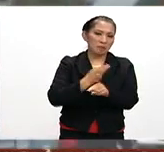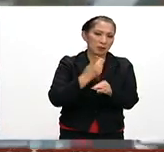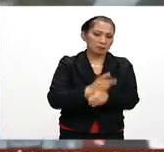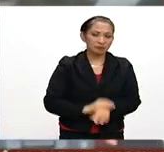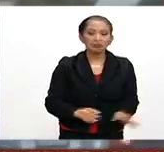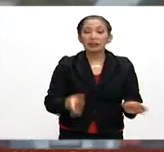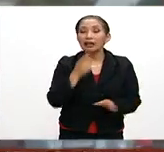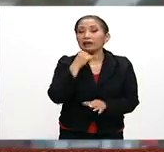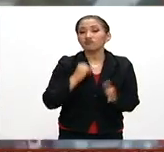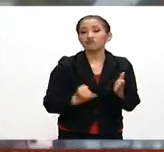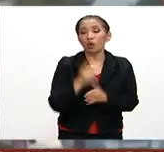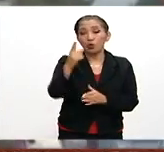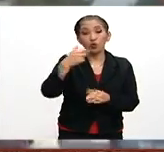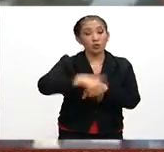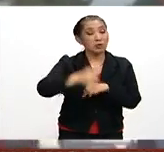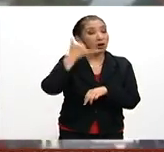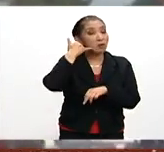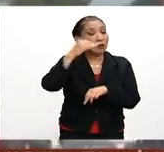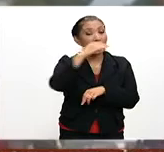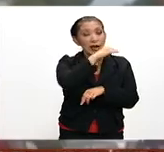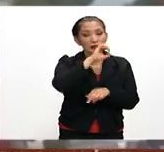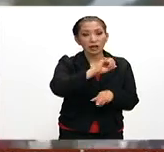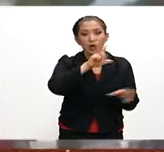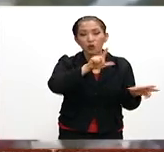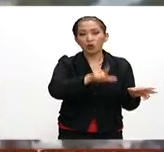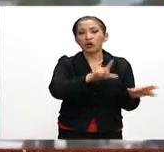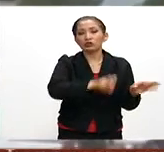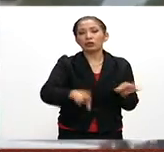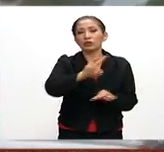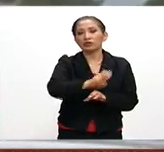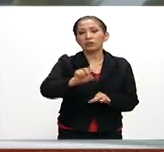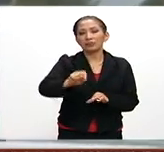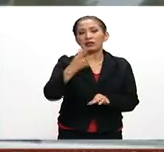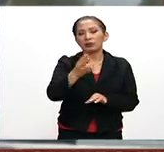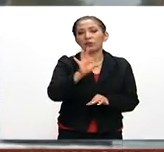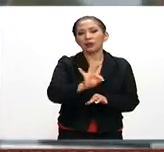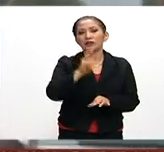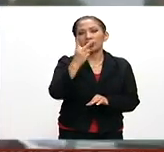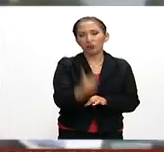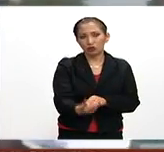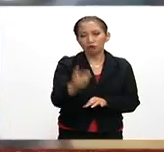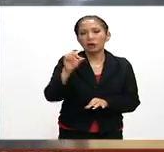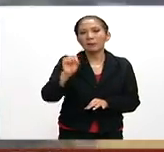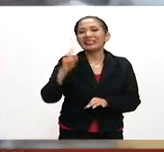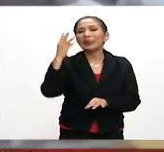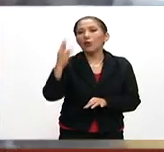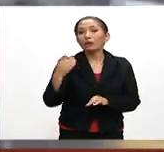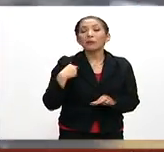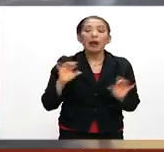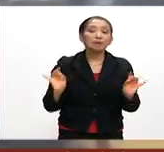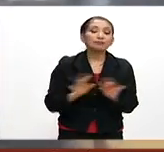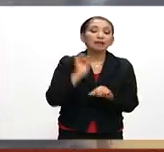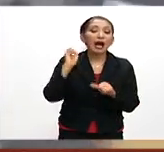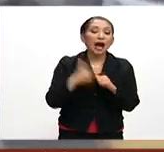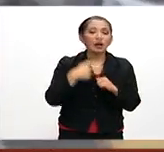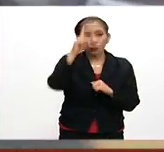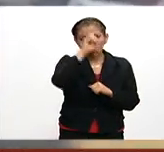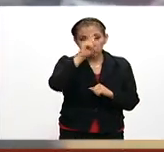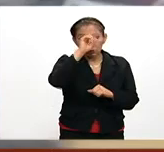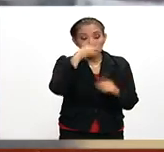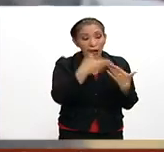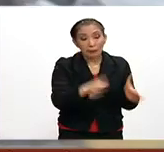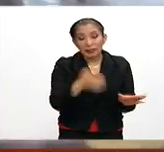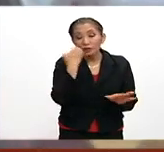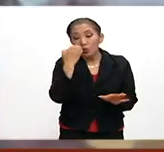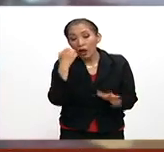Asimismo dispuso de una línea telefónica gratuita el 01800-224-4224 para brindar orientación sobre la